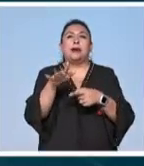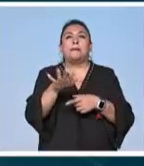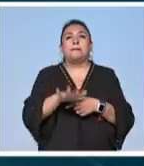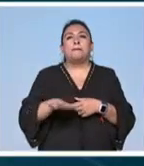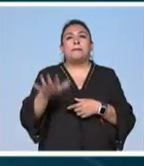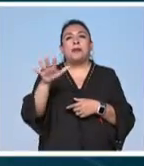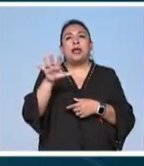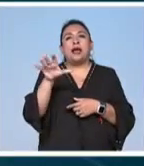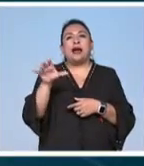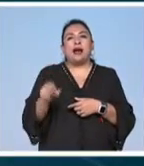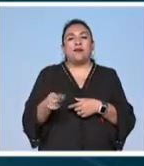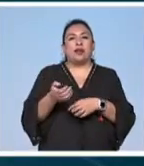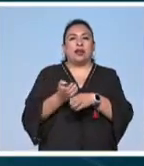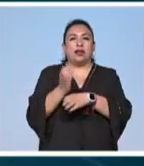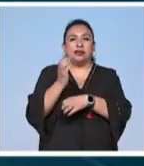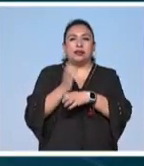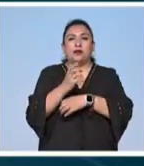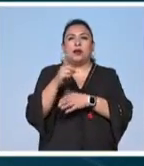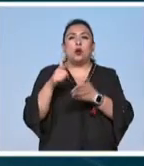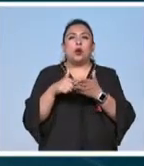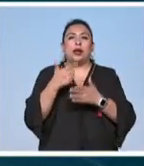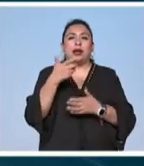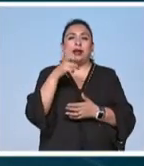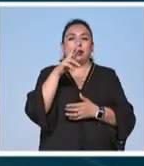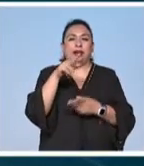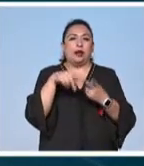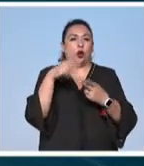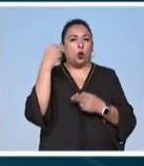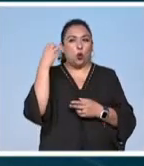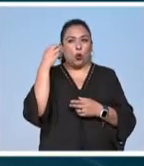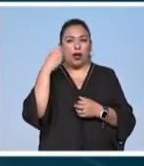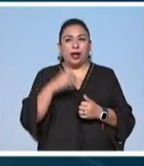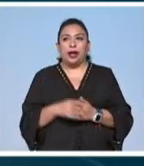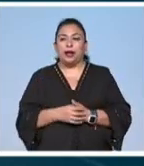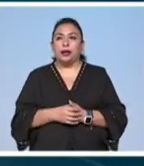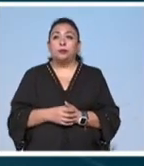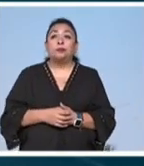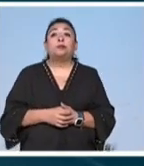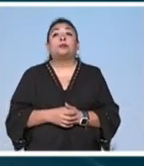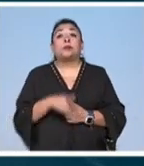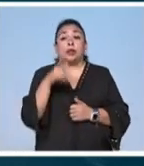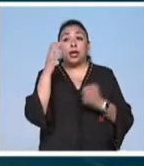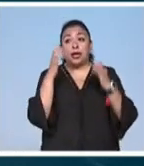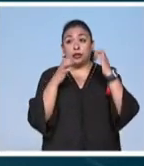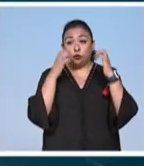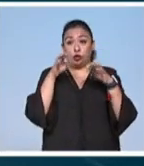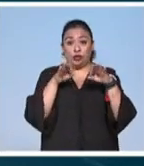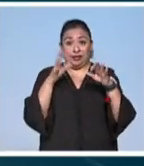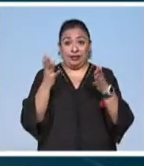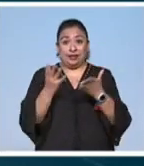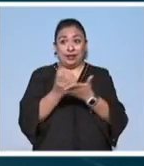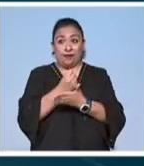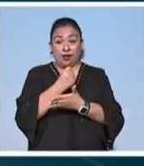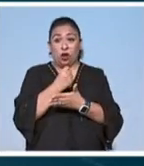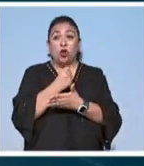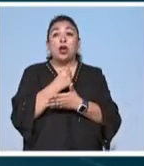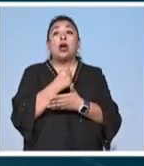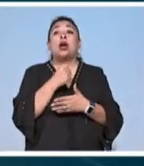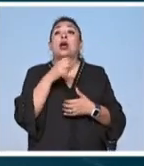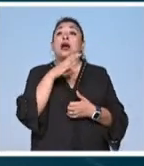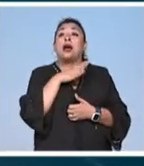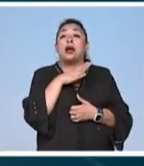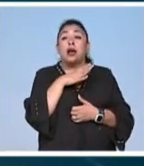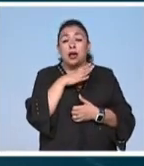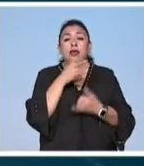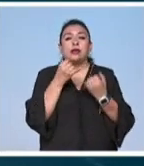de origen africano esclava a la costa de guerrero y oaxaca la exposición de los trabajos ganadores va a